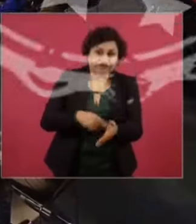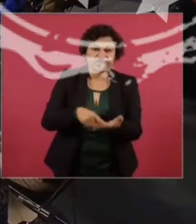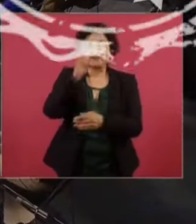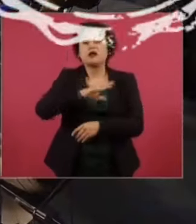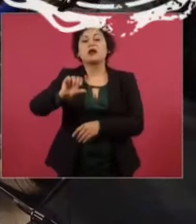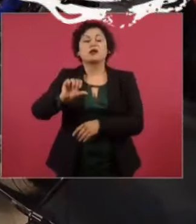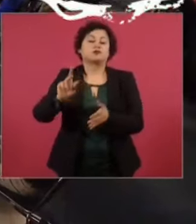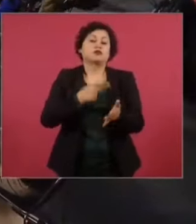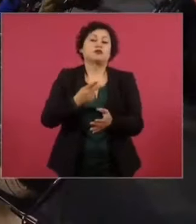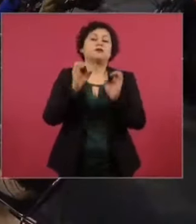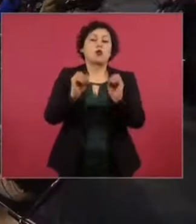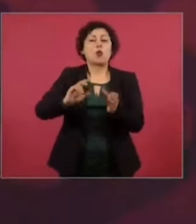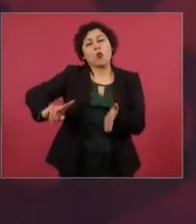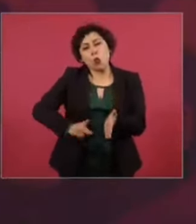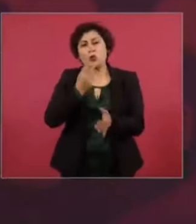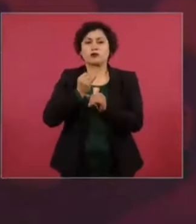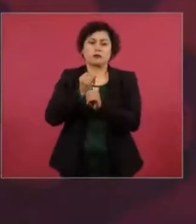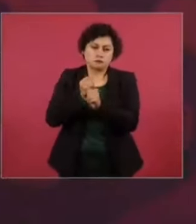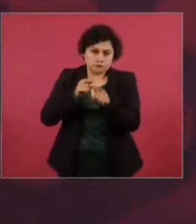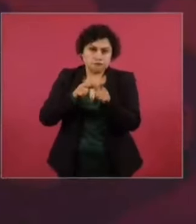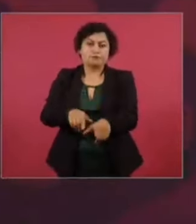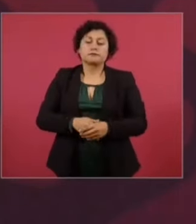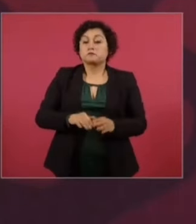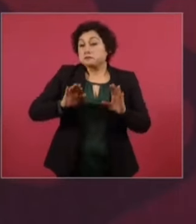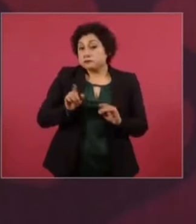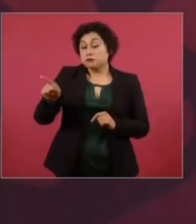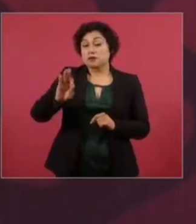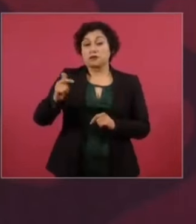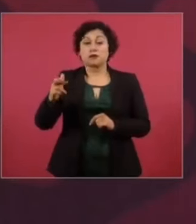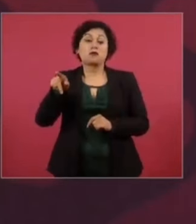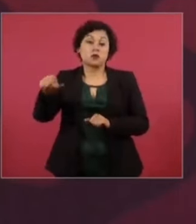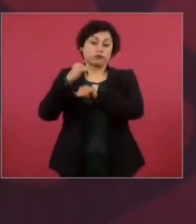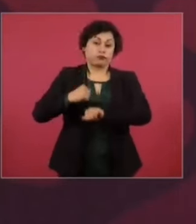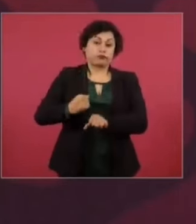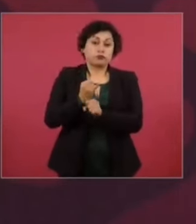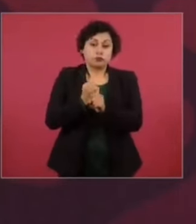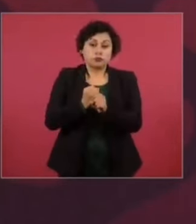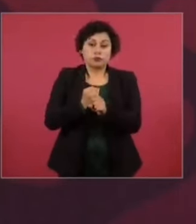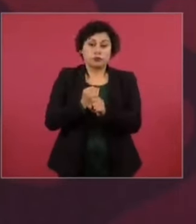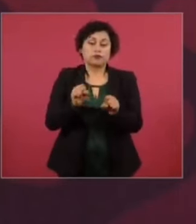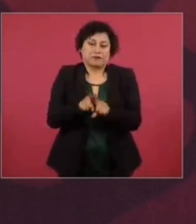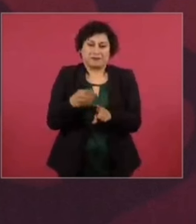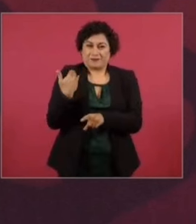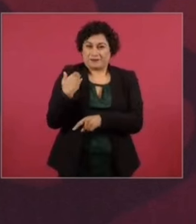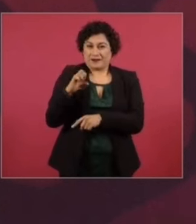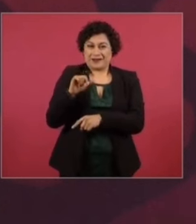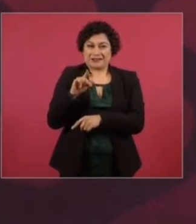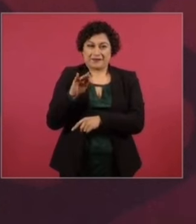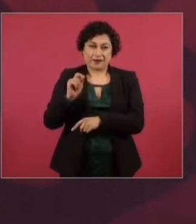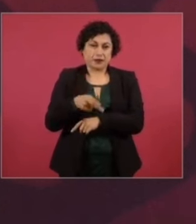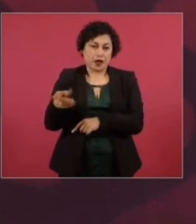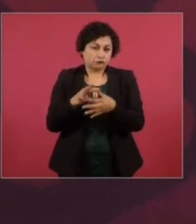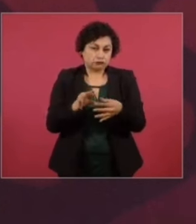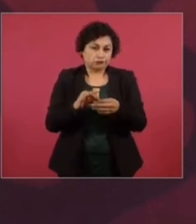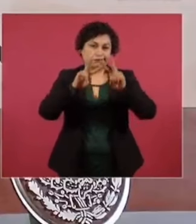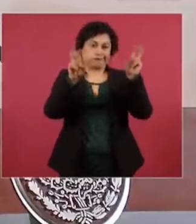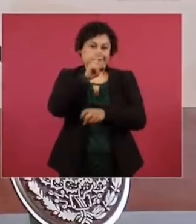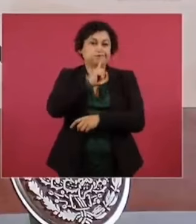Pues va la Fiscalía a atender este asunto, como lo expuso Elizabeth, en el ¿Quién es quién? en las mentiras.